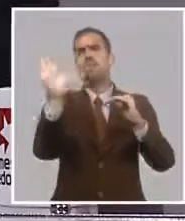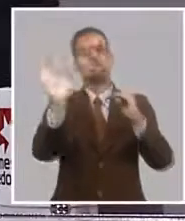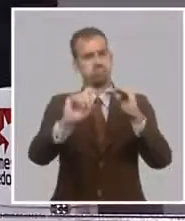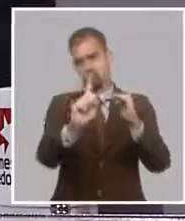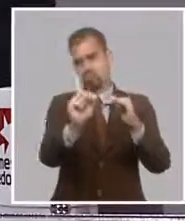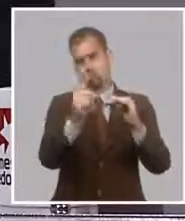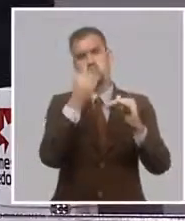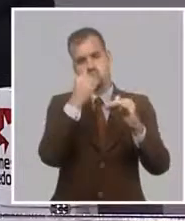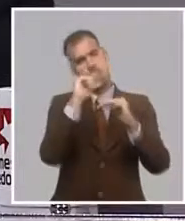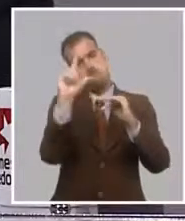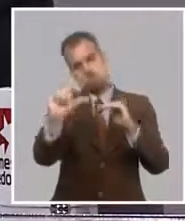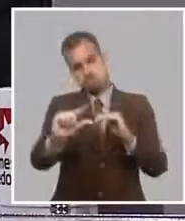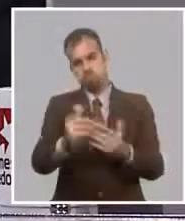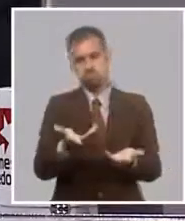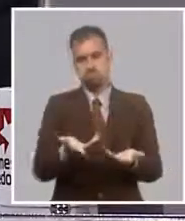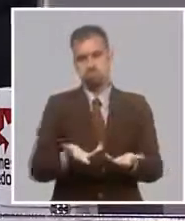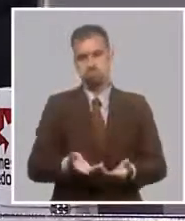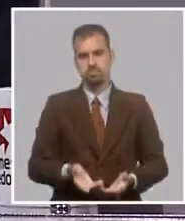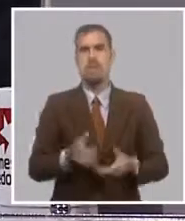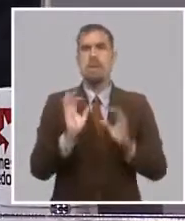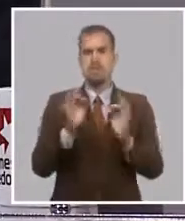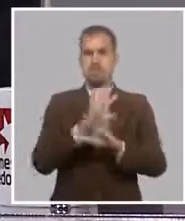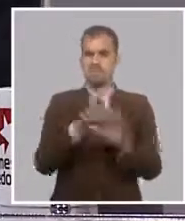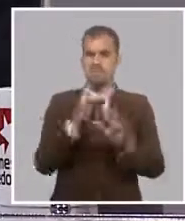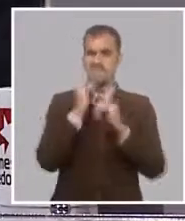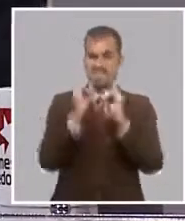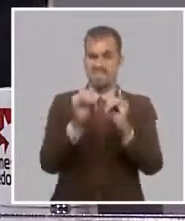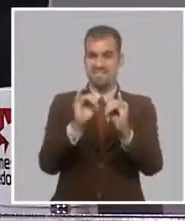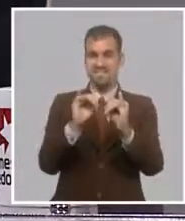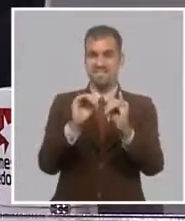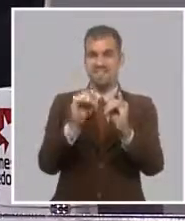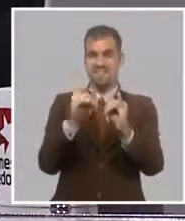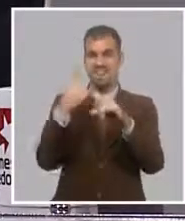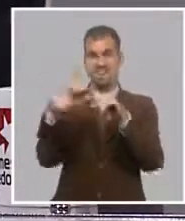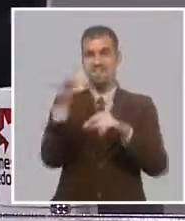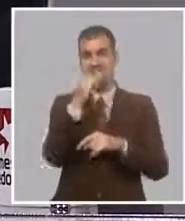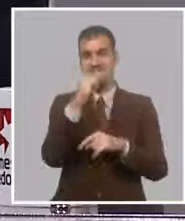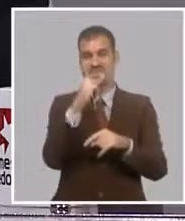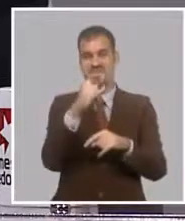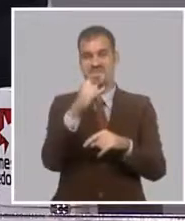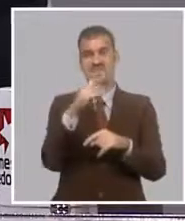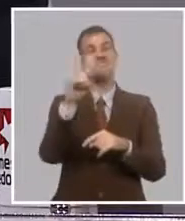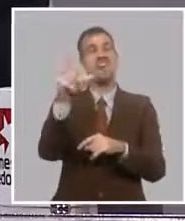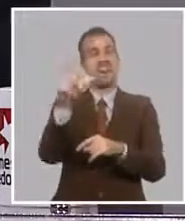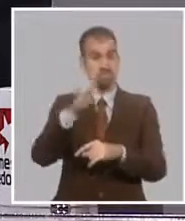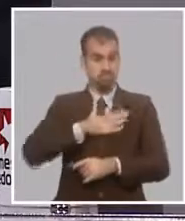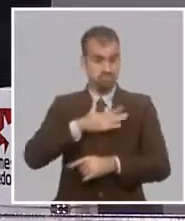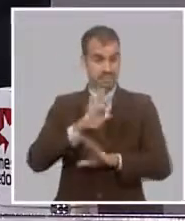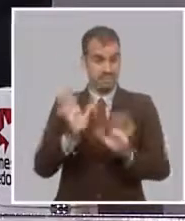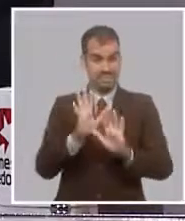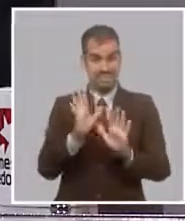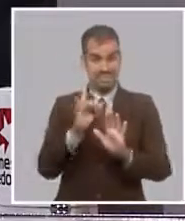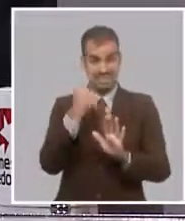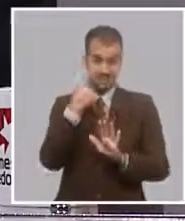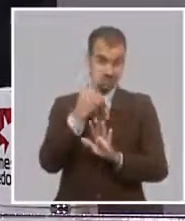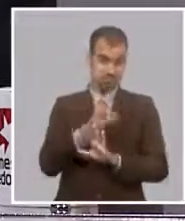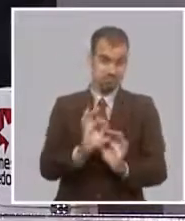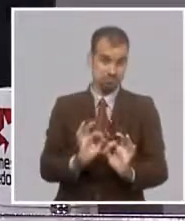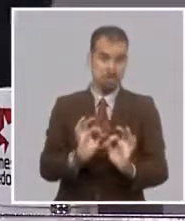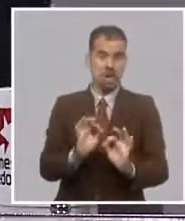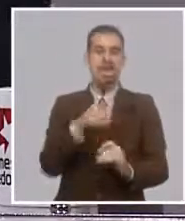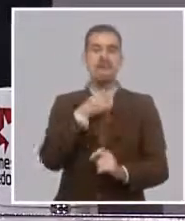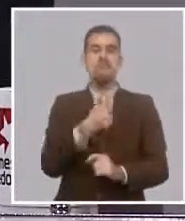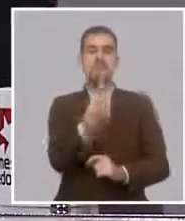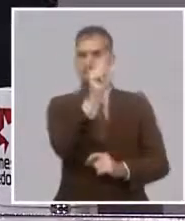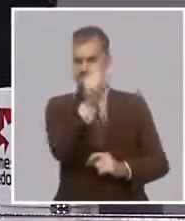Pero además, como se decía ahora en el reportaje de Villa Clara, se mantiene que si hay un productor que tiene un